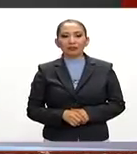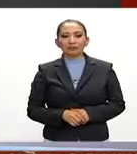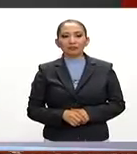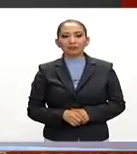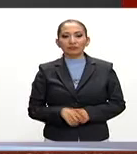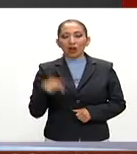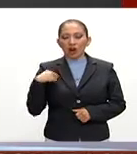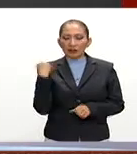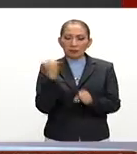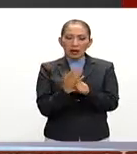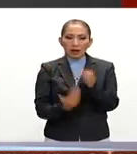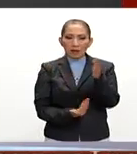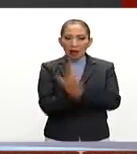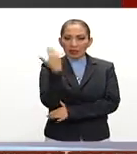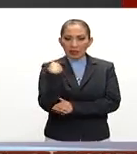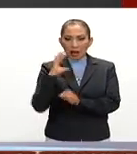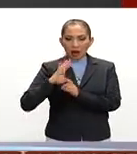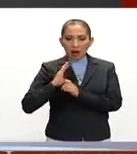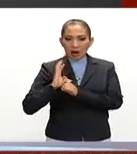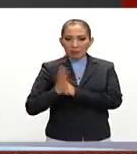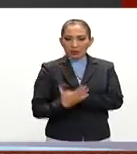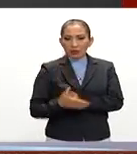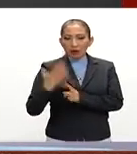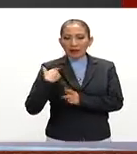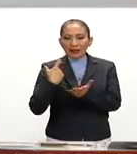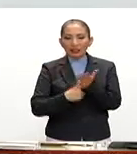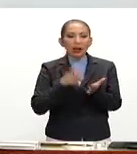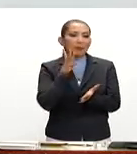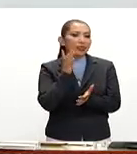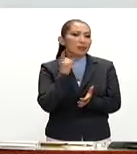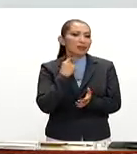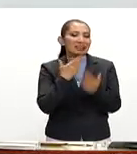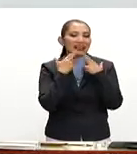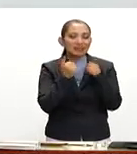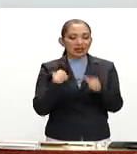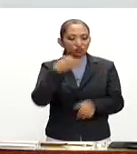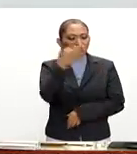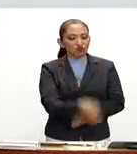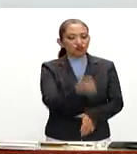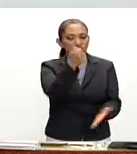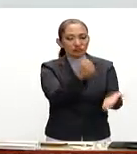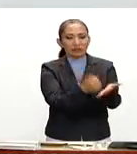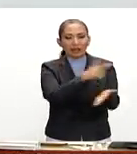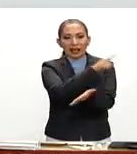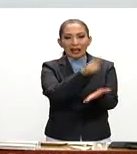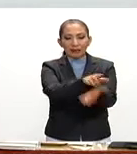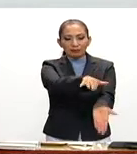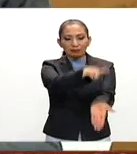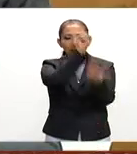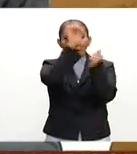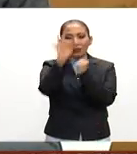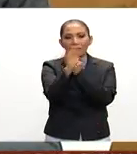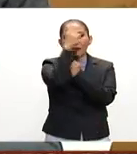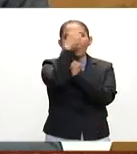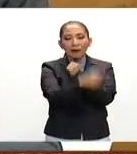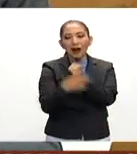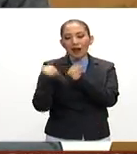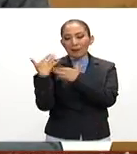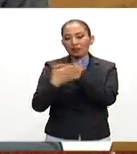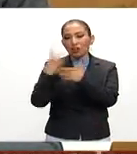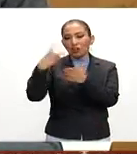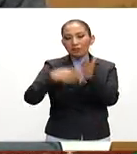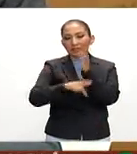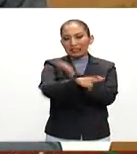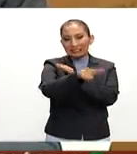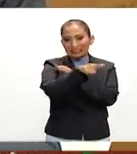Esta madrugada la Comisión de Hacienda de la Cámara de Diputados aprobó el dictamen de la Ley de Ingresos de la Federación para el Ejercicio Fiscal